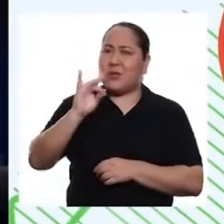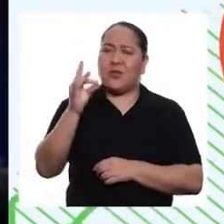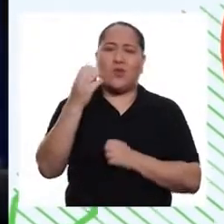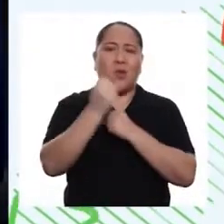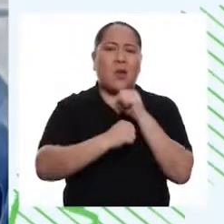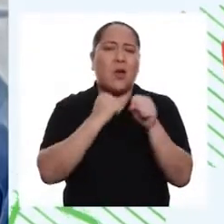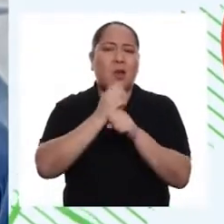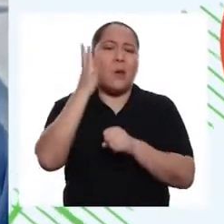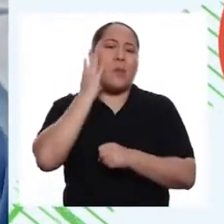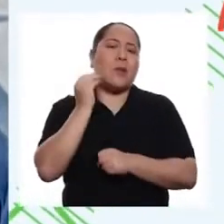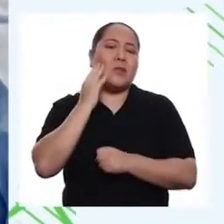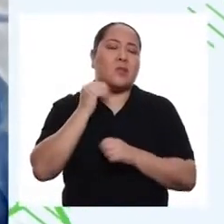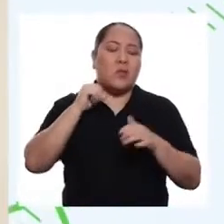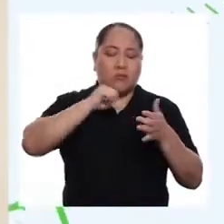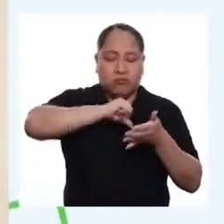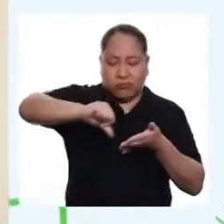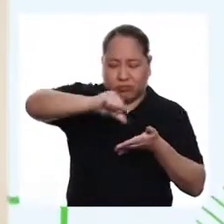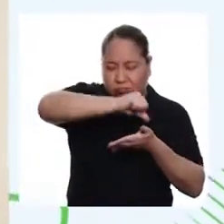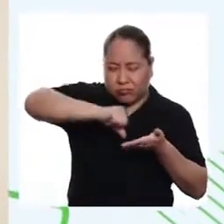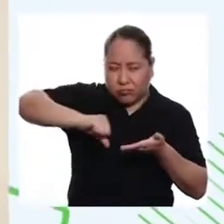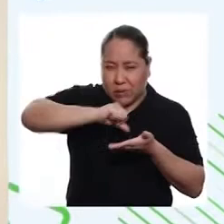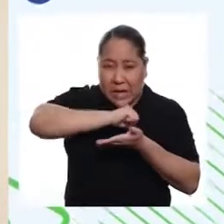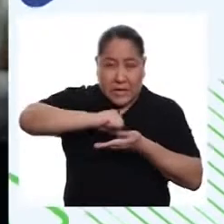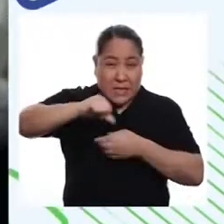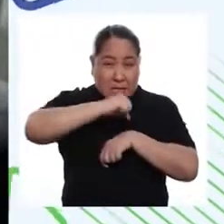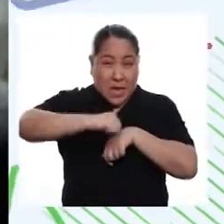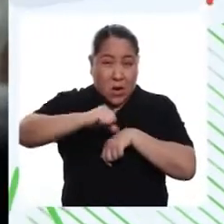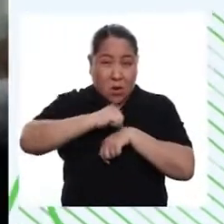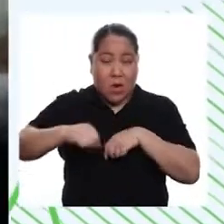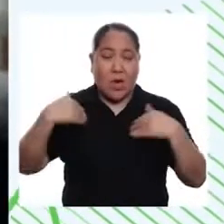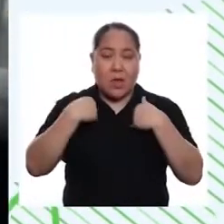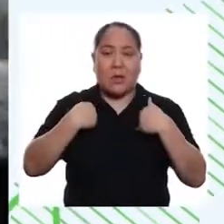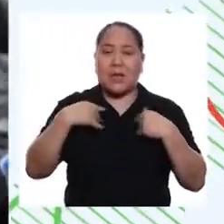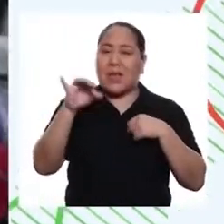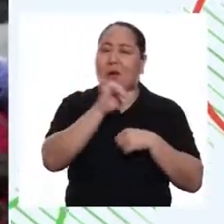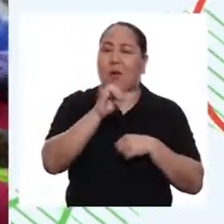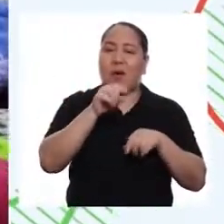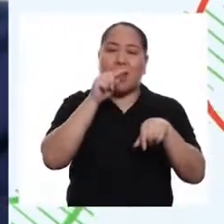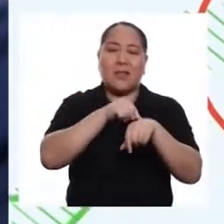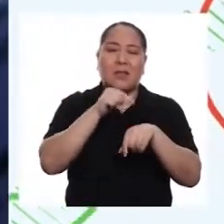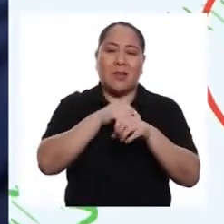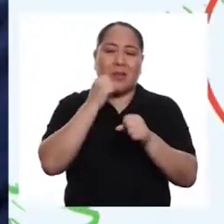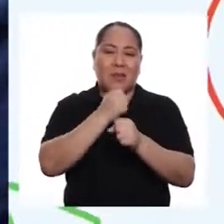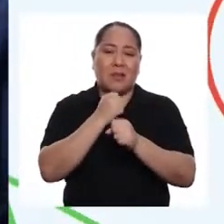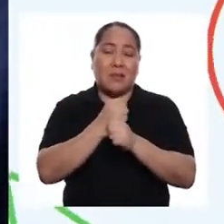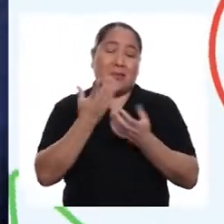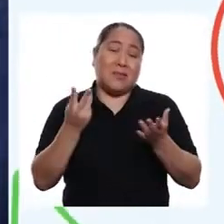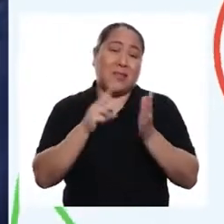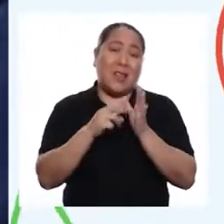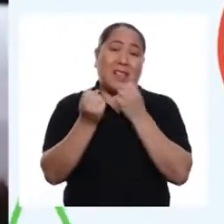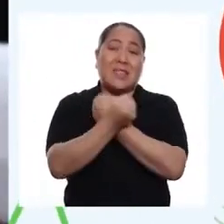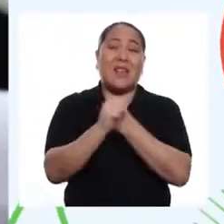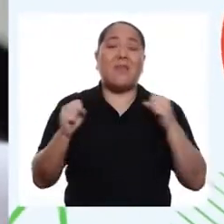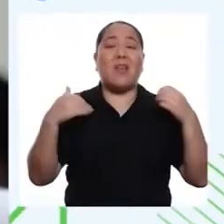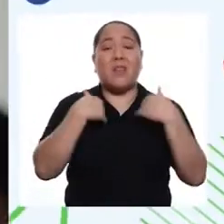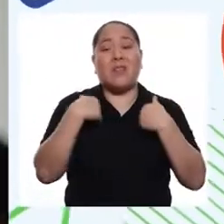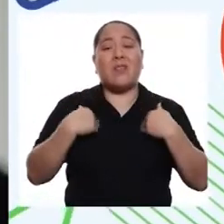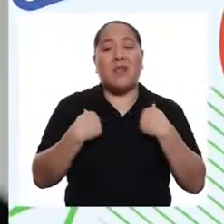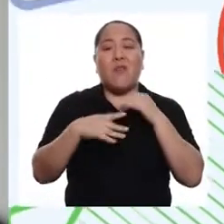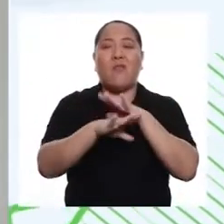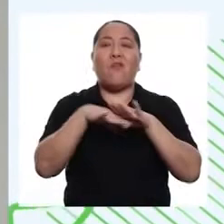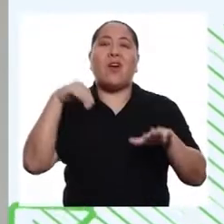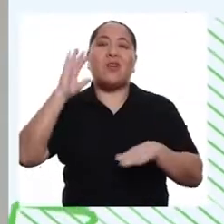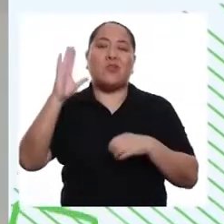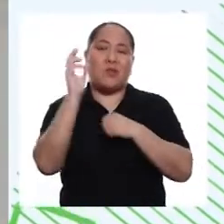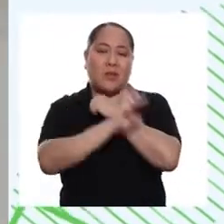18 años de experiencia en cirugía en animales. Casi el mismo tiempo que lleva trabajando. Es decir, salvando